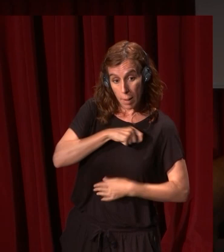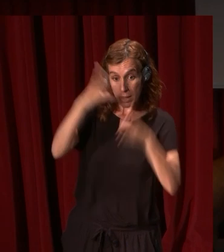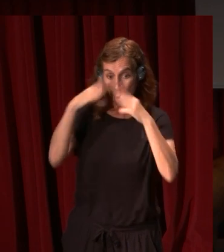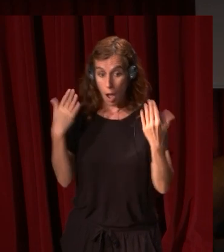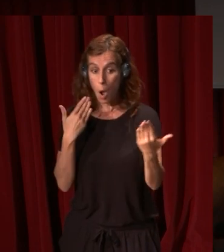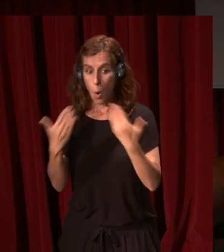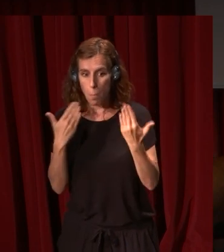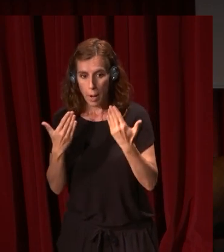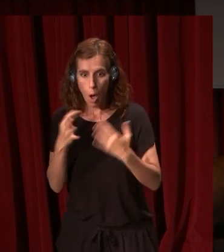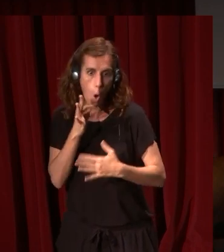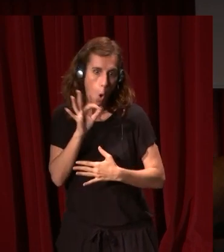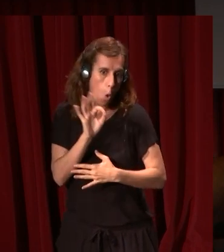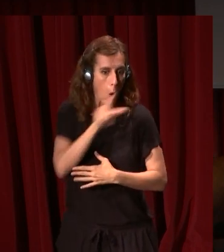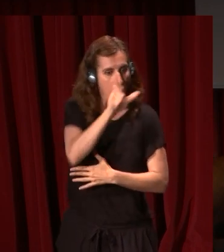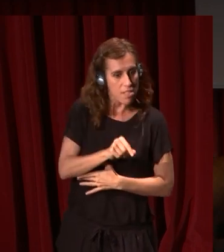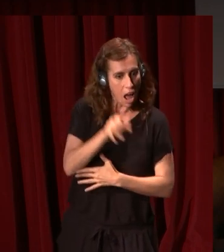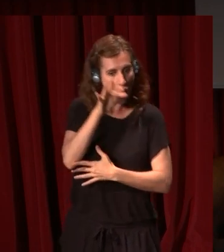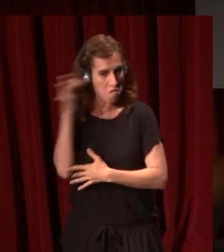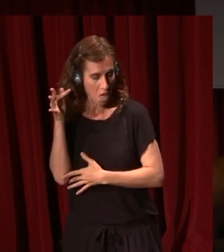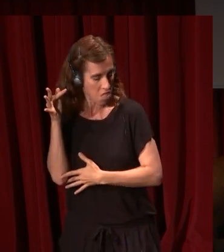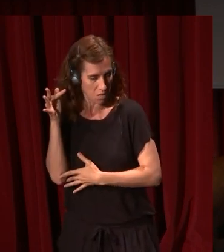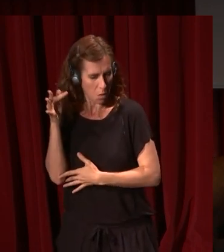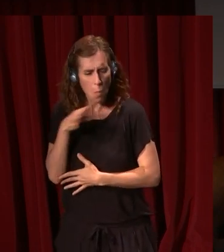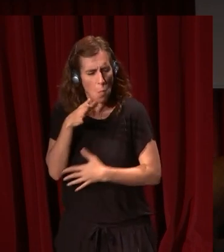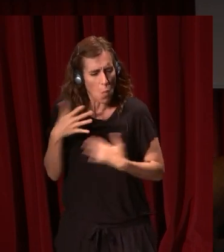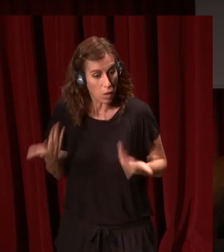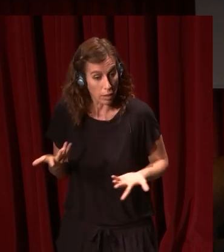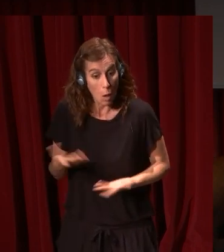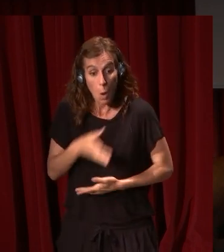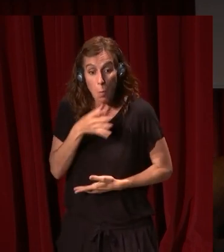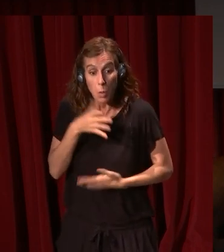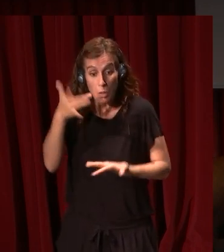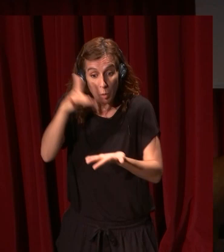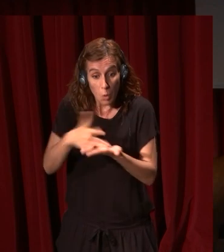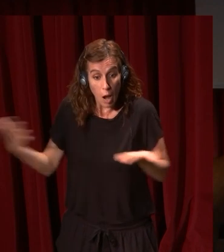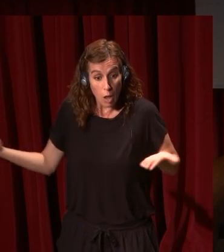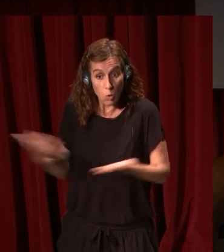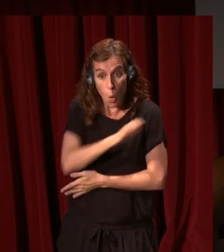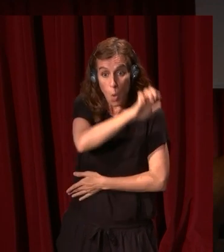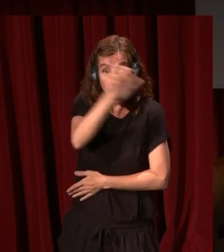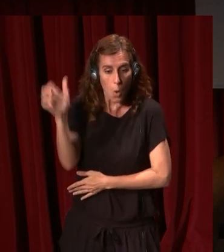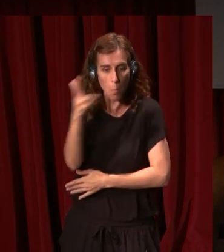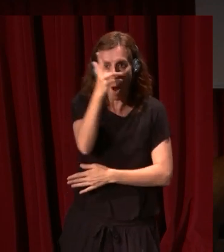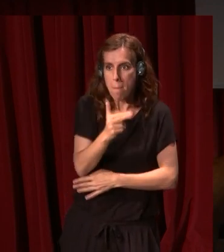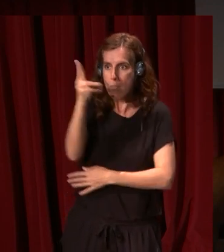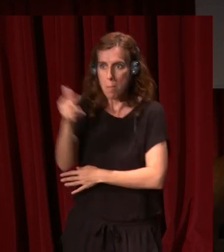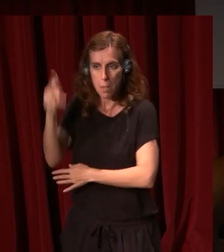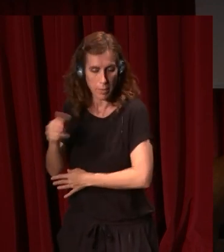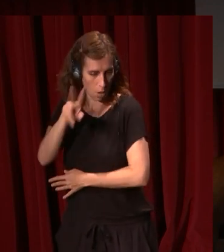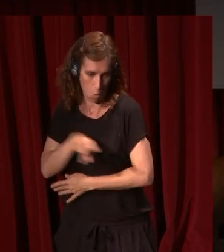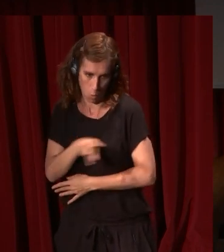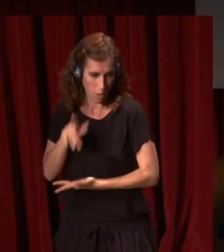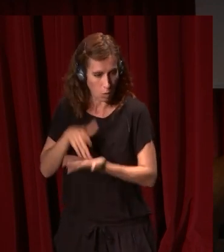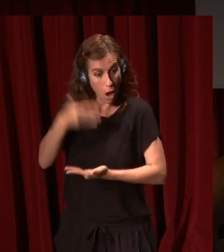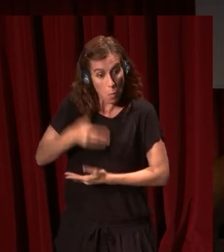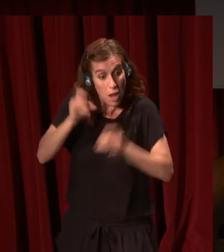Italia o Alemania e Inglaterra o cualquier otro lugar? Bueno, en parte, una razón es que no en todos los sitios de Europa se pintan, no todos los centros pictóricos europeos son